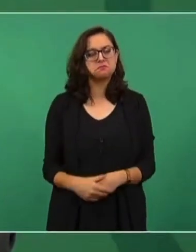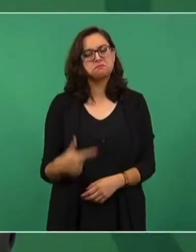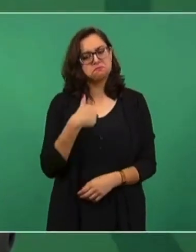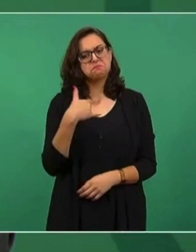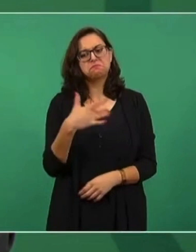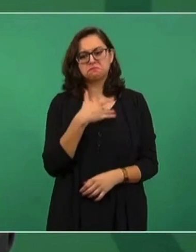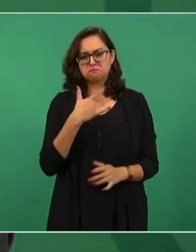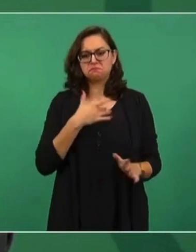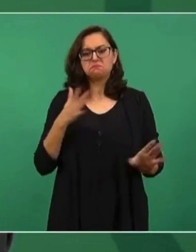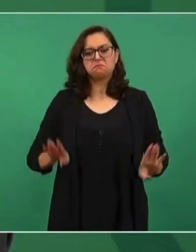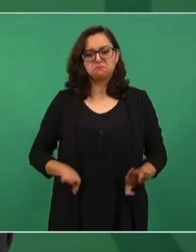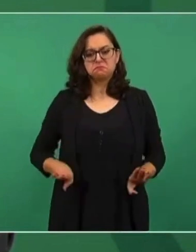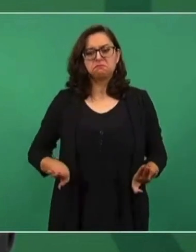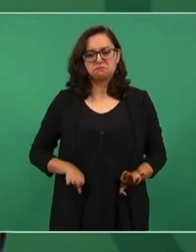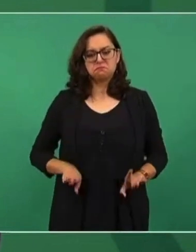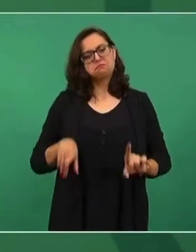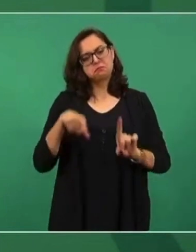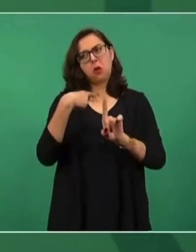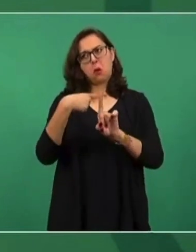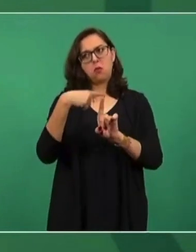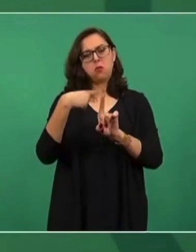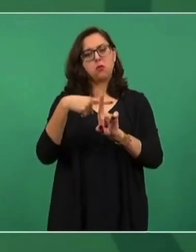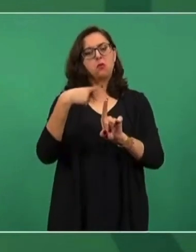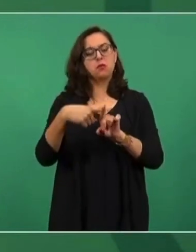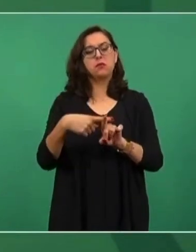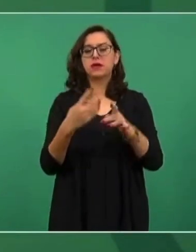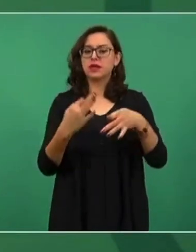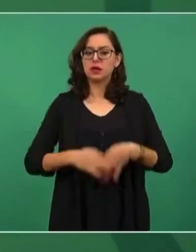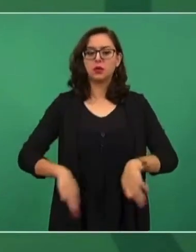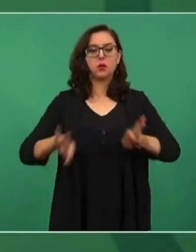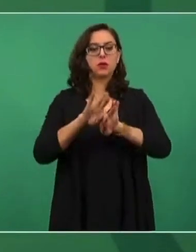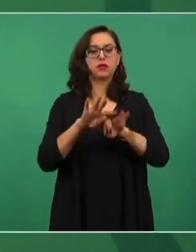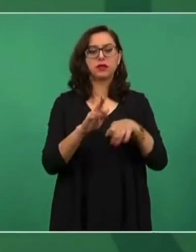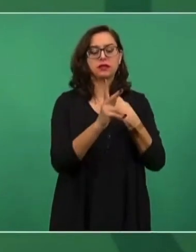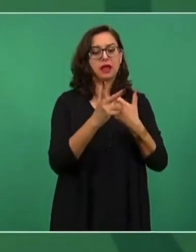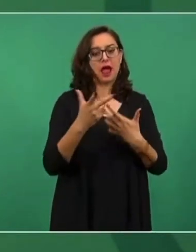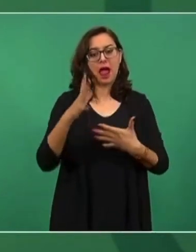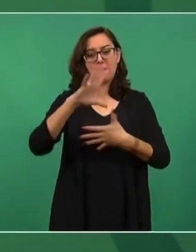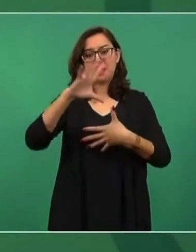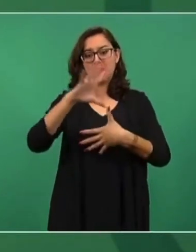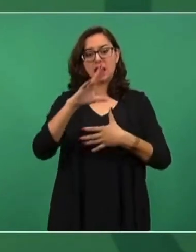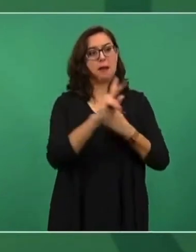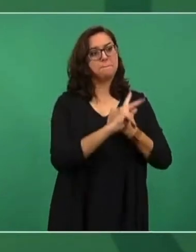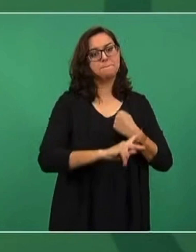porque tenemos que buscar la unidad de todos los pueblos de América.